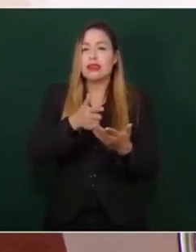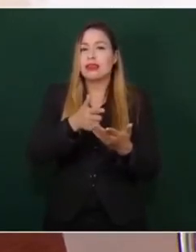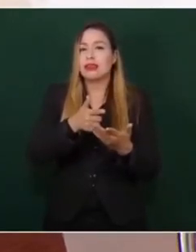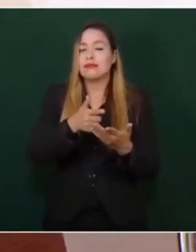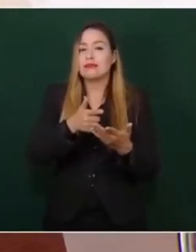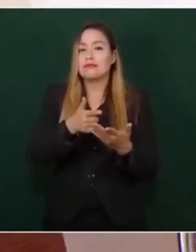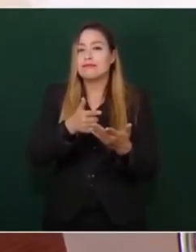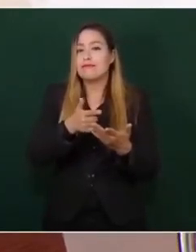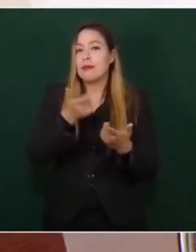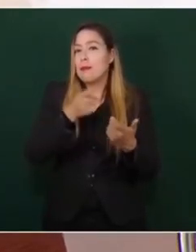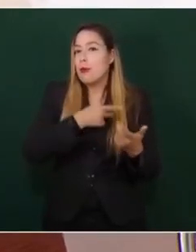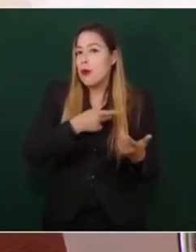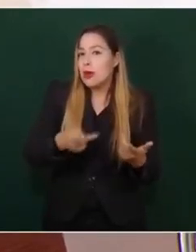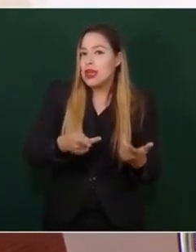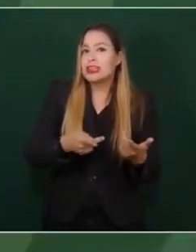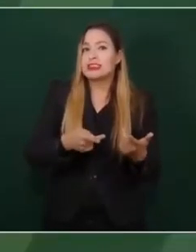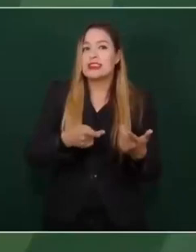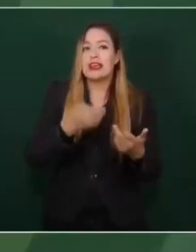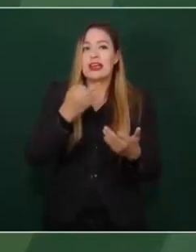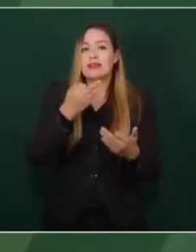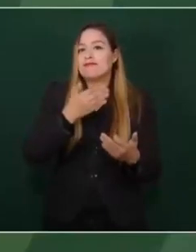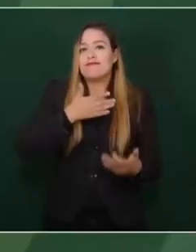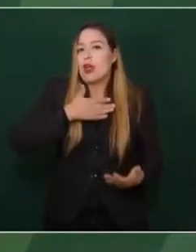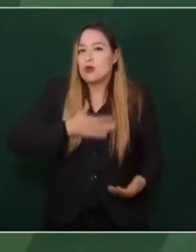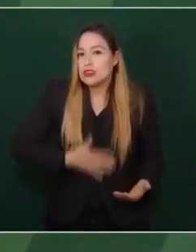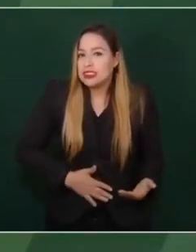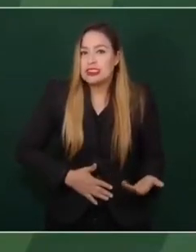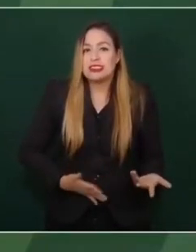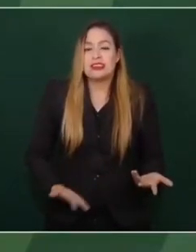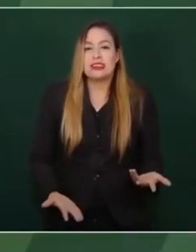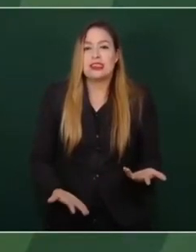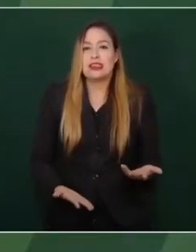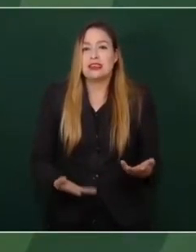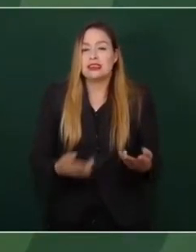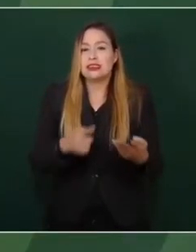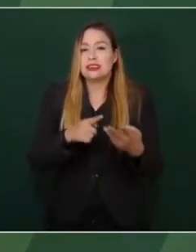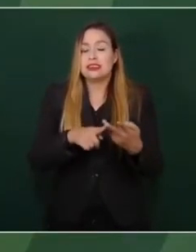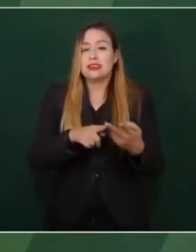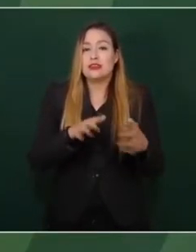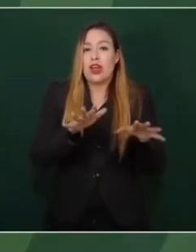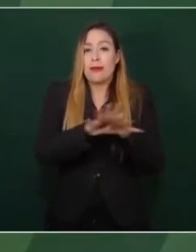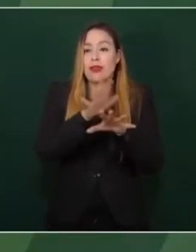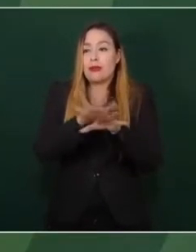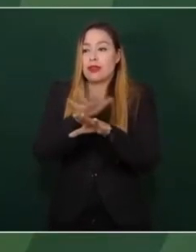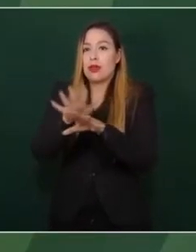al grado de que lo asesinan